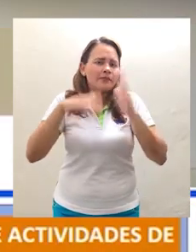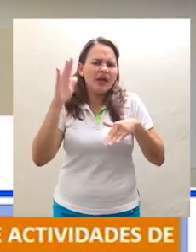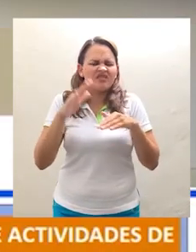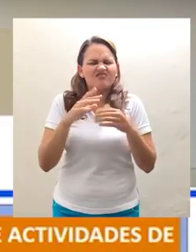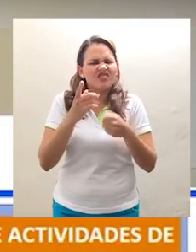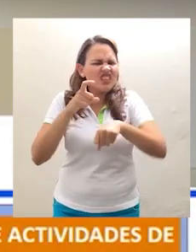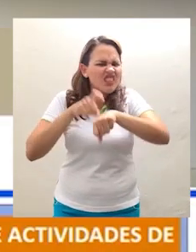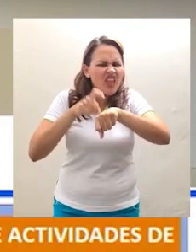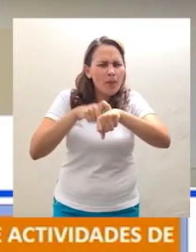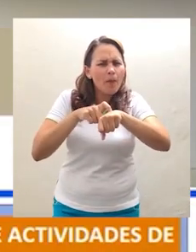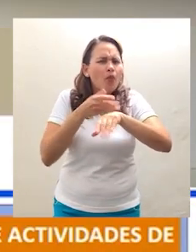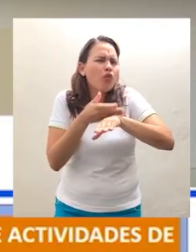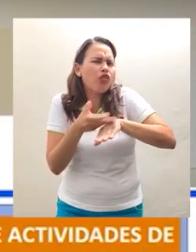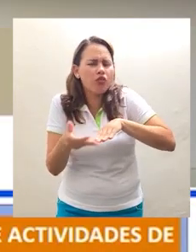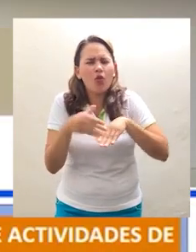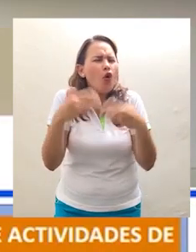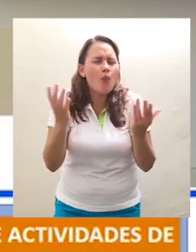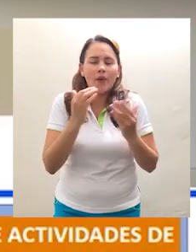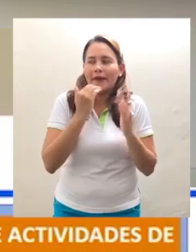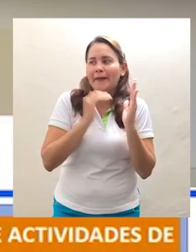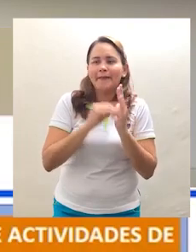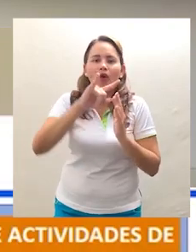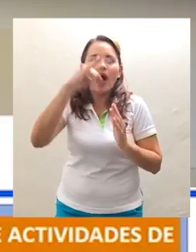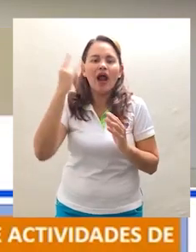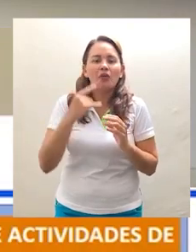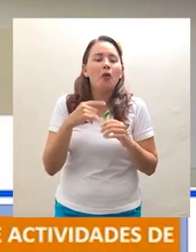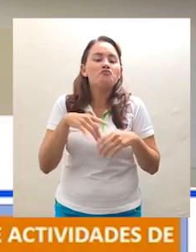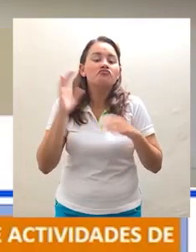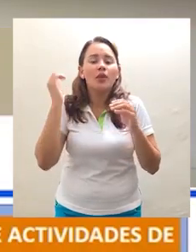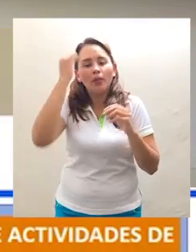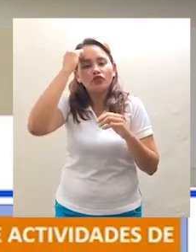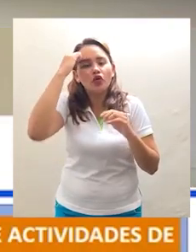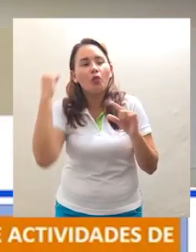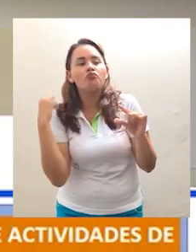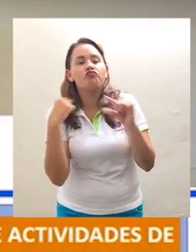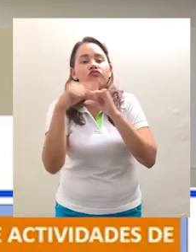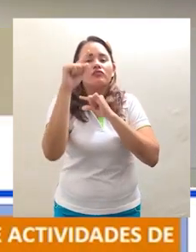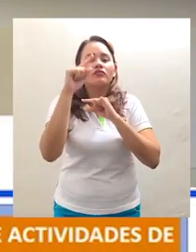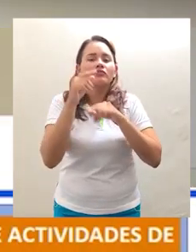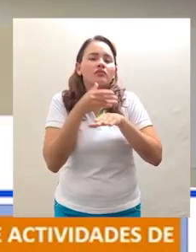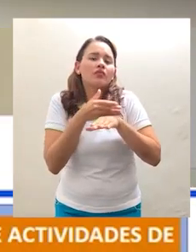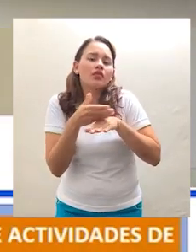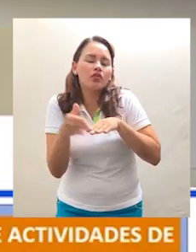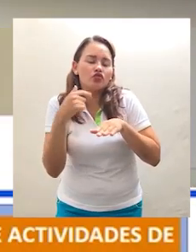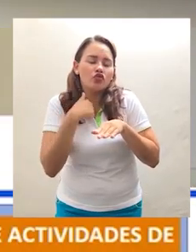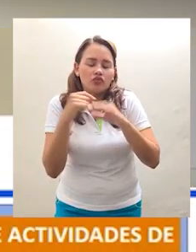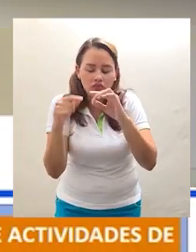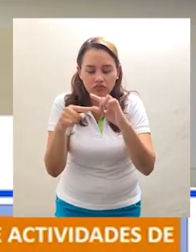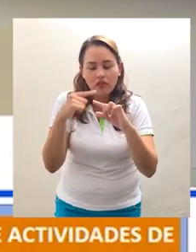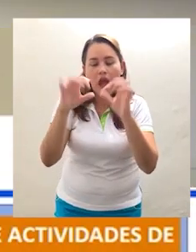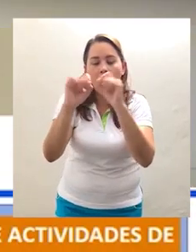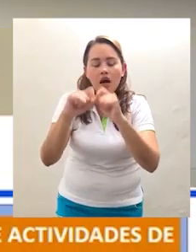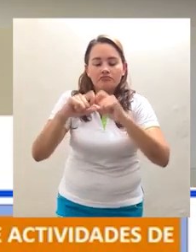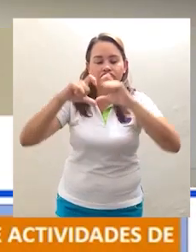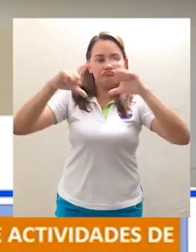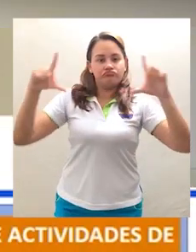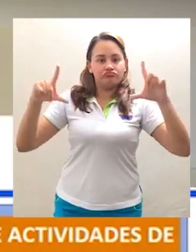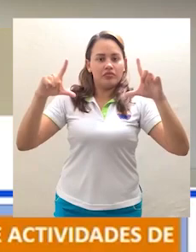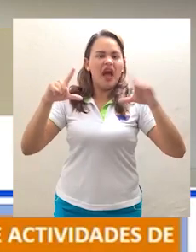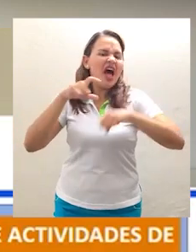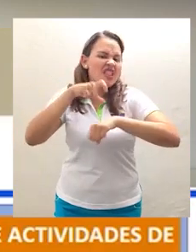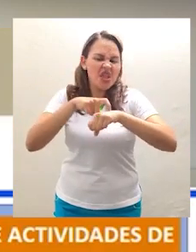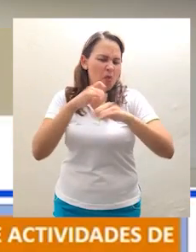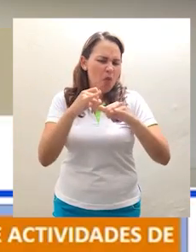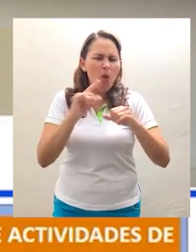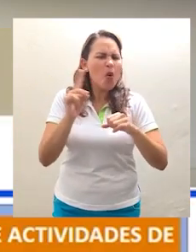sincrónica, que es la que ha generado más, es cuando empiezan a enviarse documentos, cosas, o por ejemplo, esa clase que se